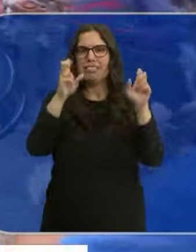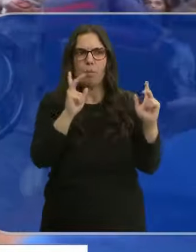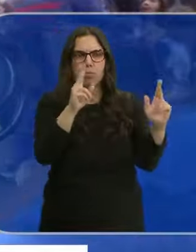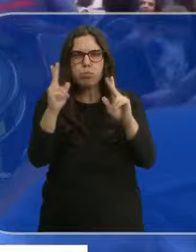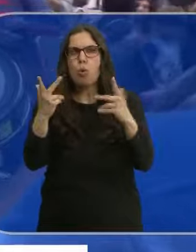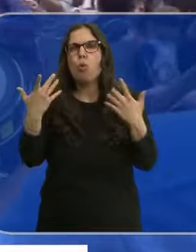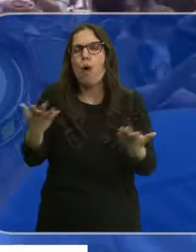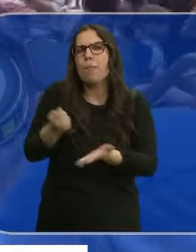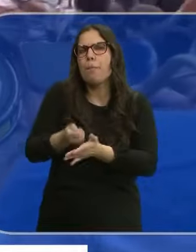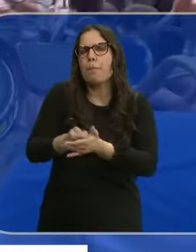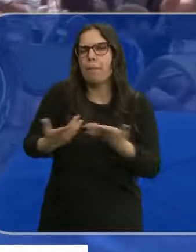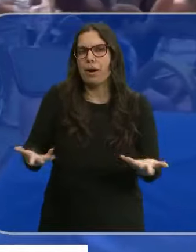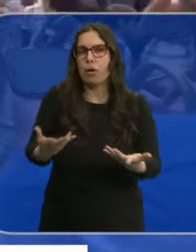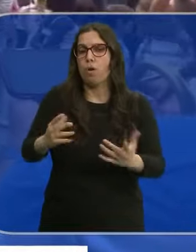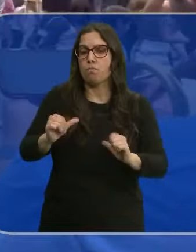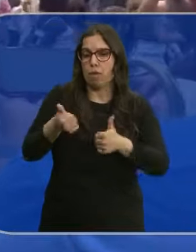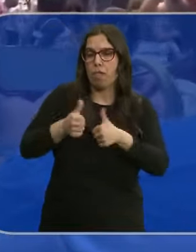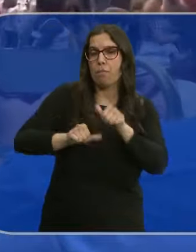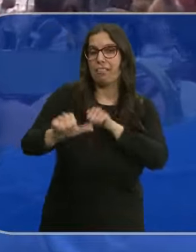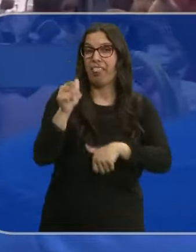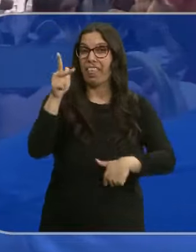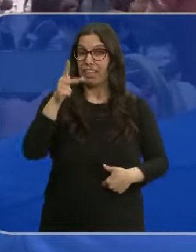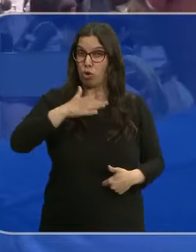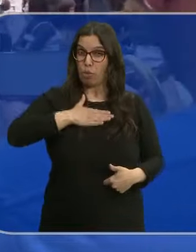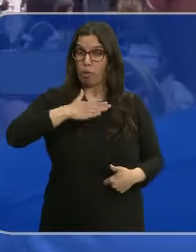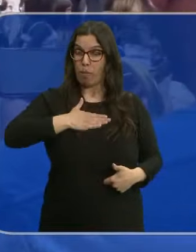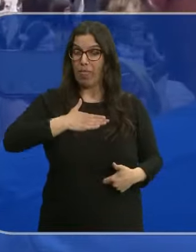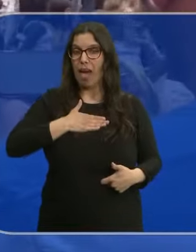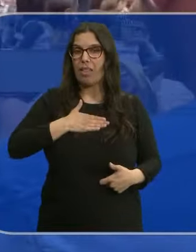deberían pagar. Se avecina una nueva guerra por los derechos de autor.